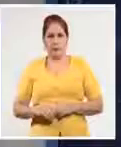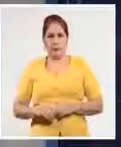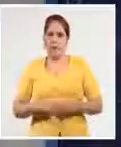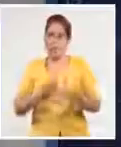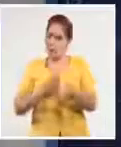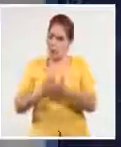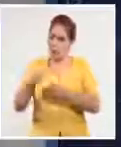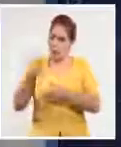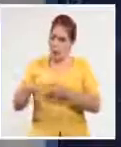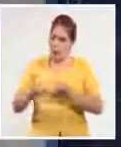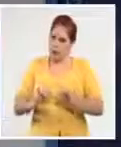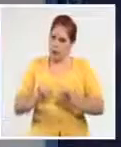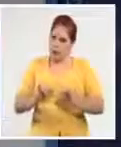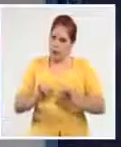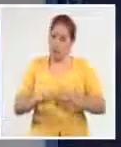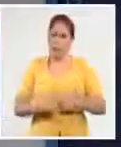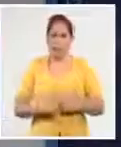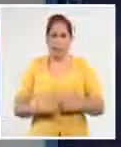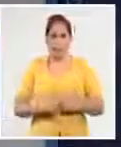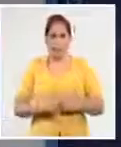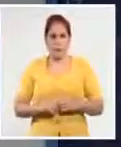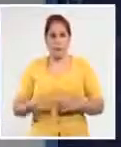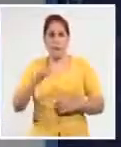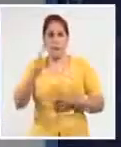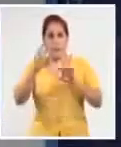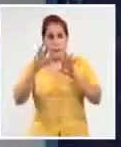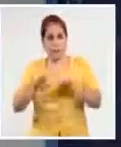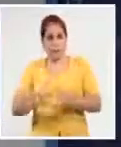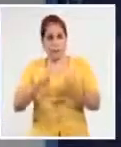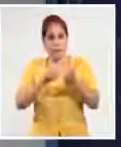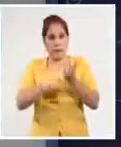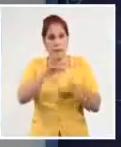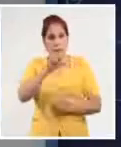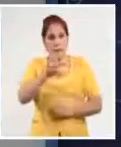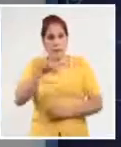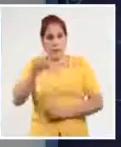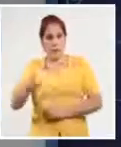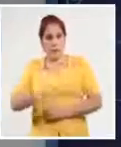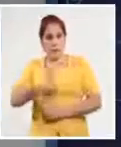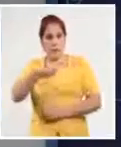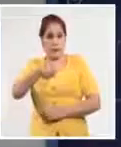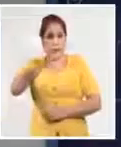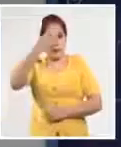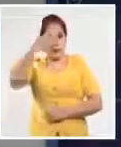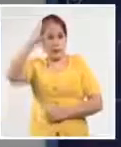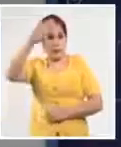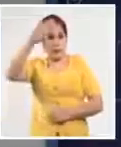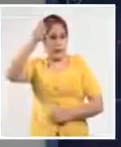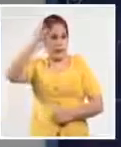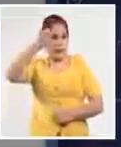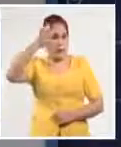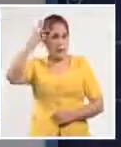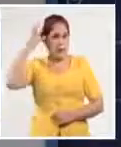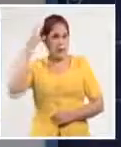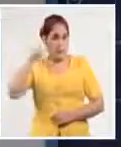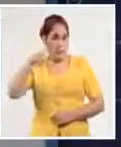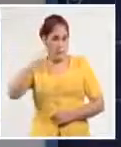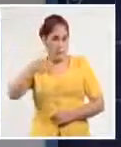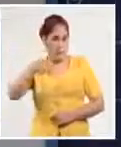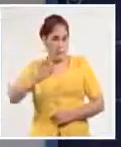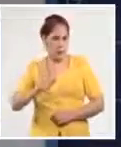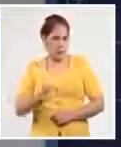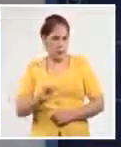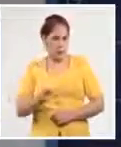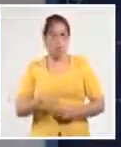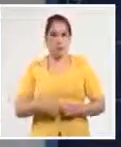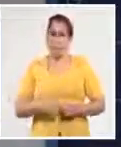Continuamos ahora con otras informaciones. El primer secretario del Comité Central del Partido Comunista de Cuba y presidente de la República, Miguel Díaz